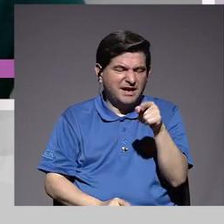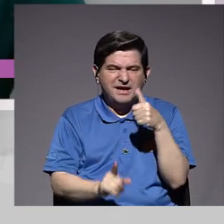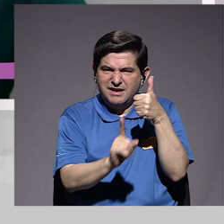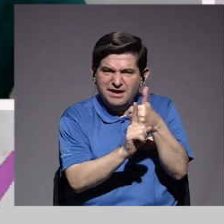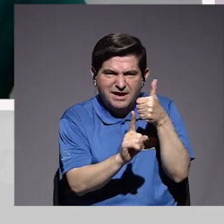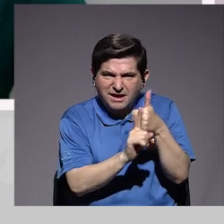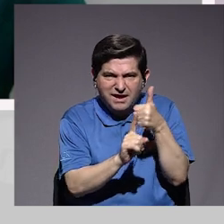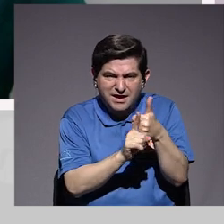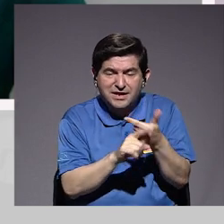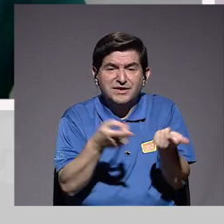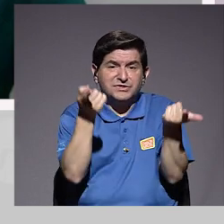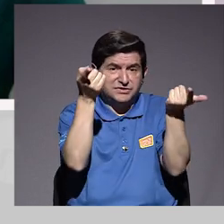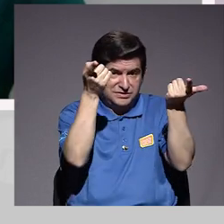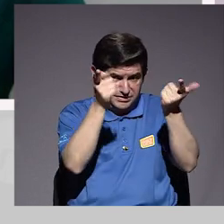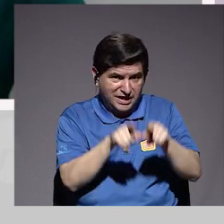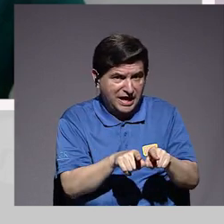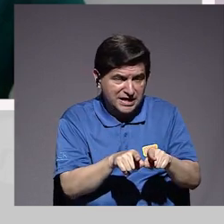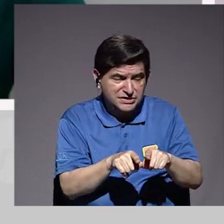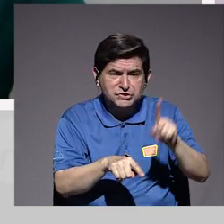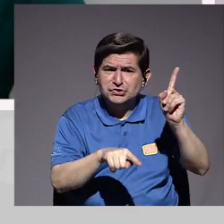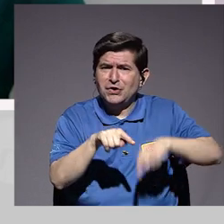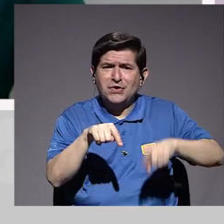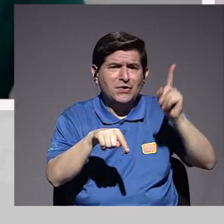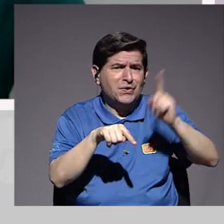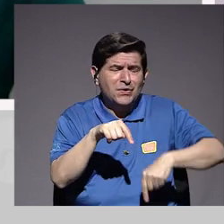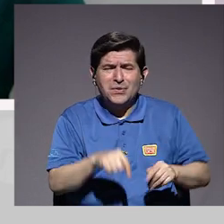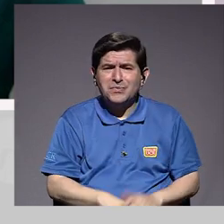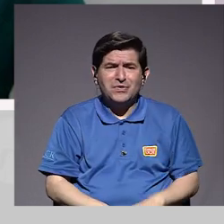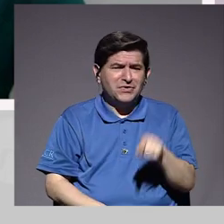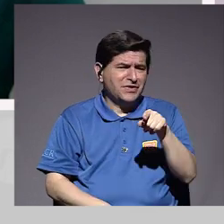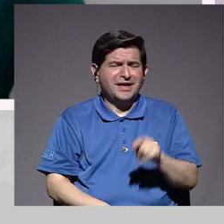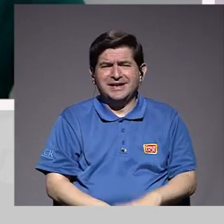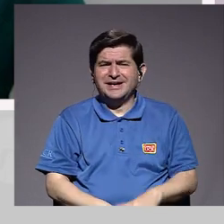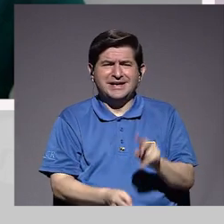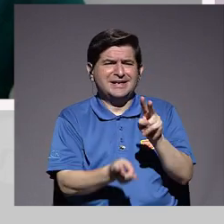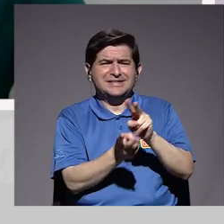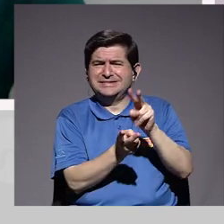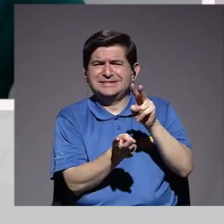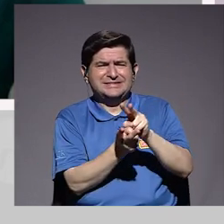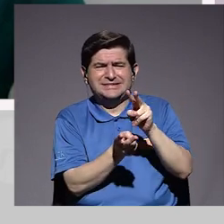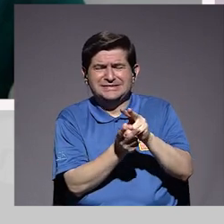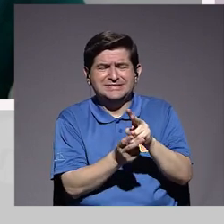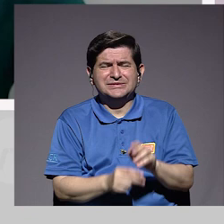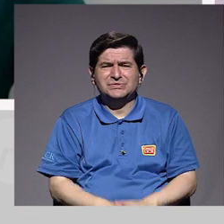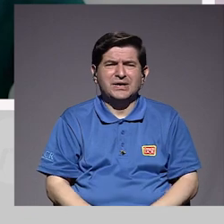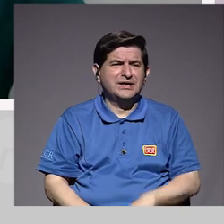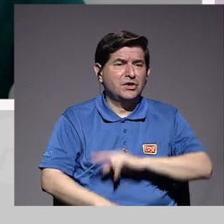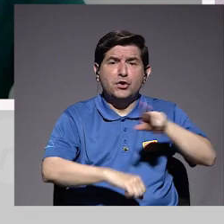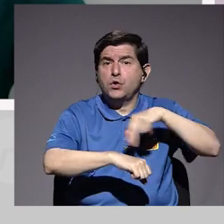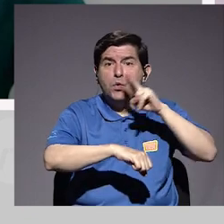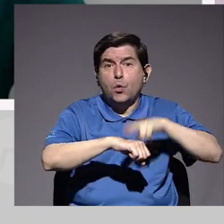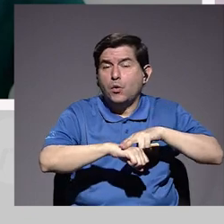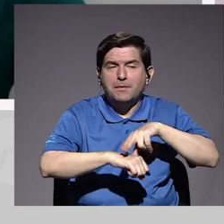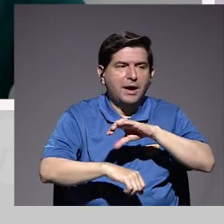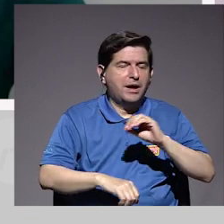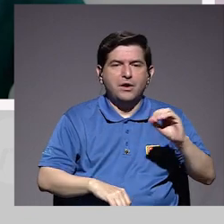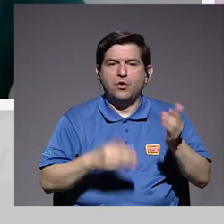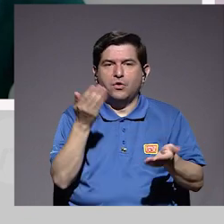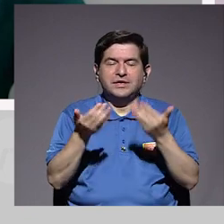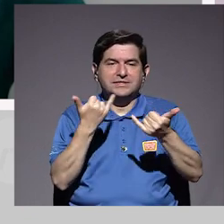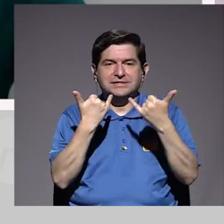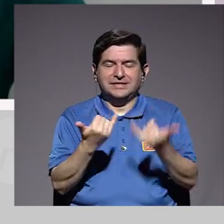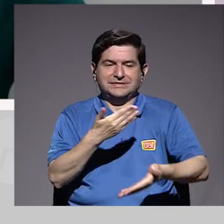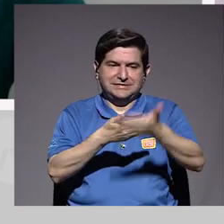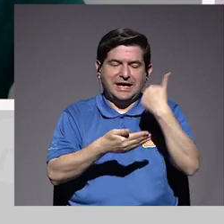ellos, ¿verdad? El hecho de no poder tener esa sexualidad de manera, pues, normal o usual como